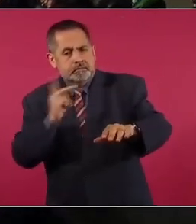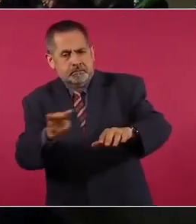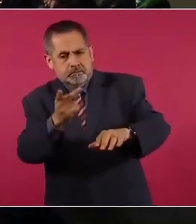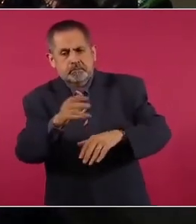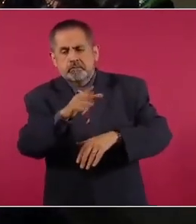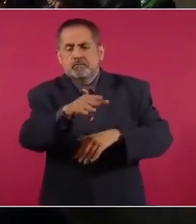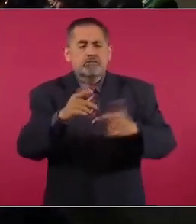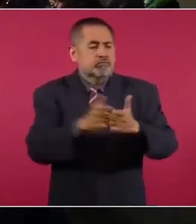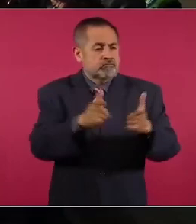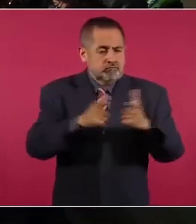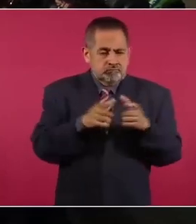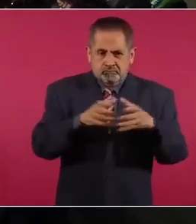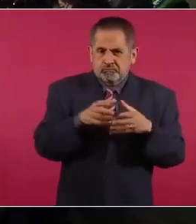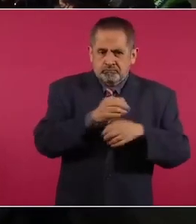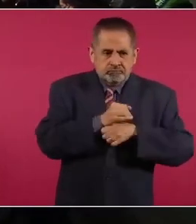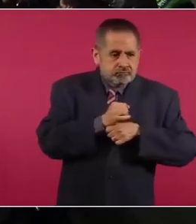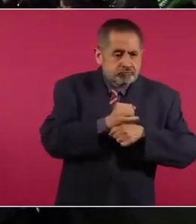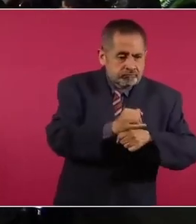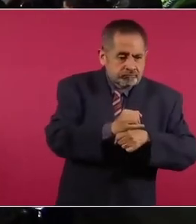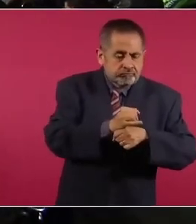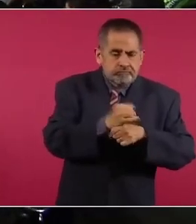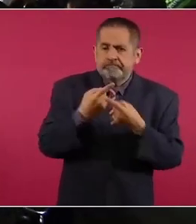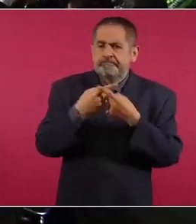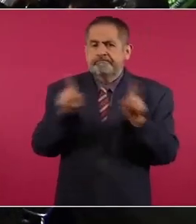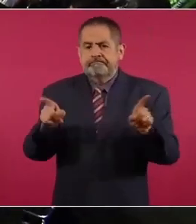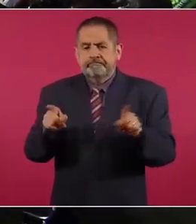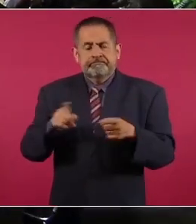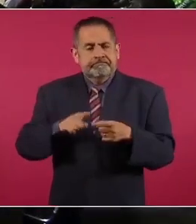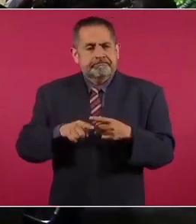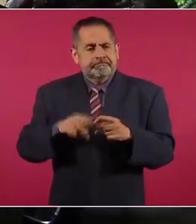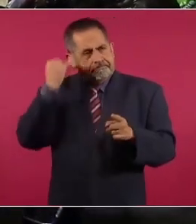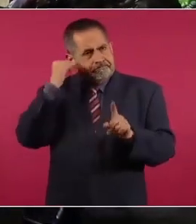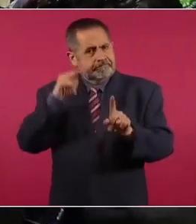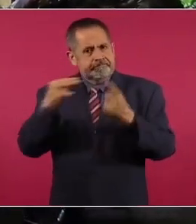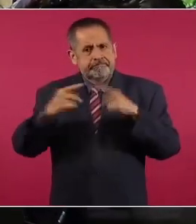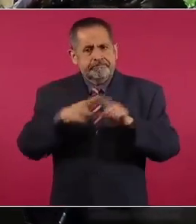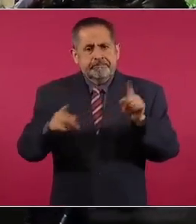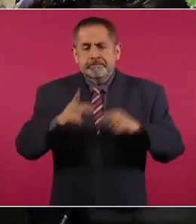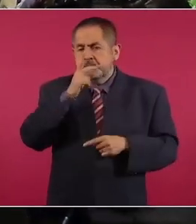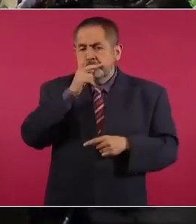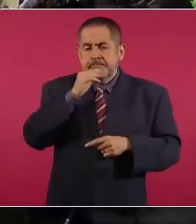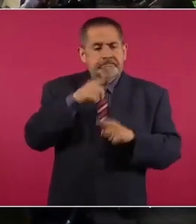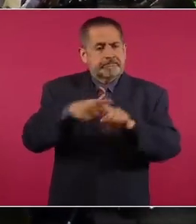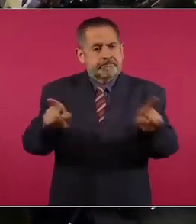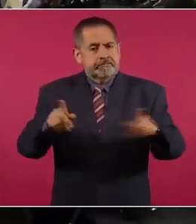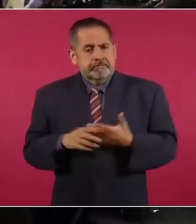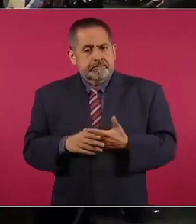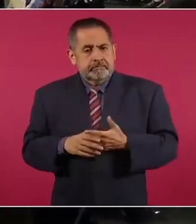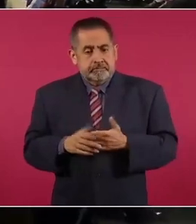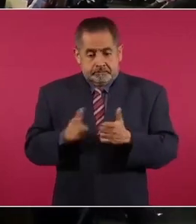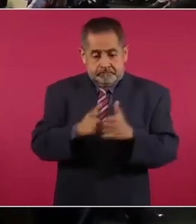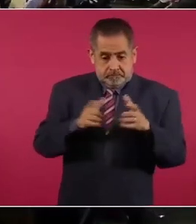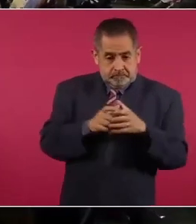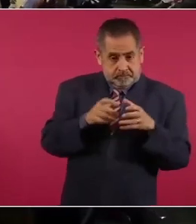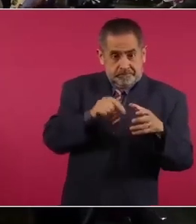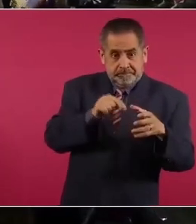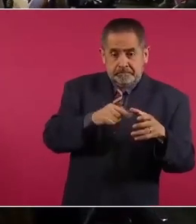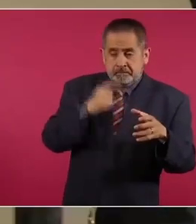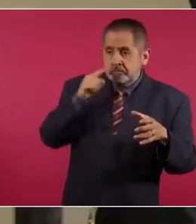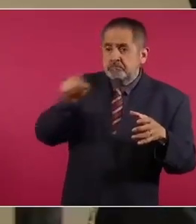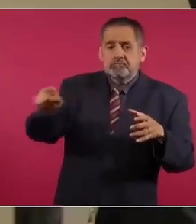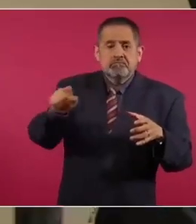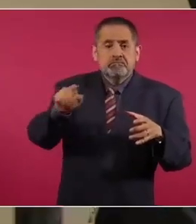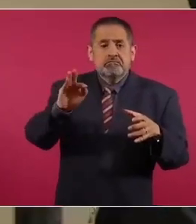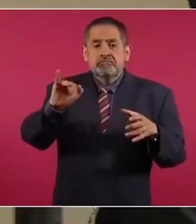realizado es muy distinta y también la de las mamás y los papás, el GIEI señalaba que no ve esta colaboración con el